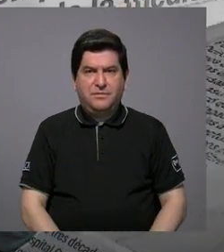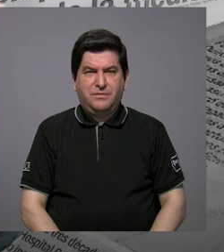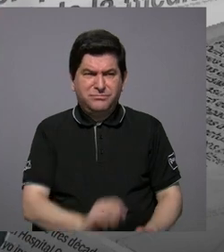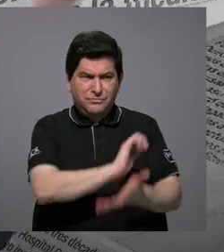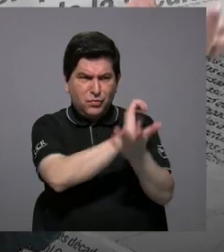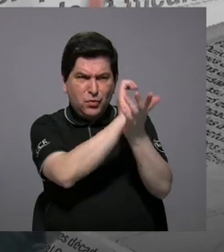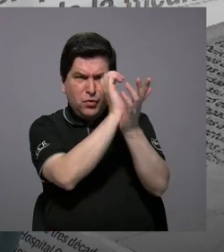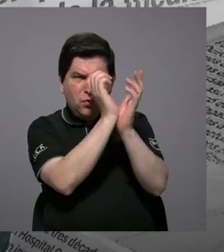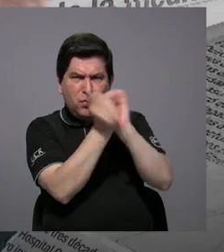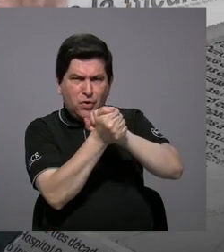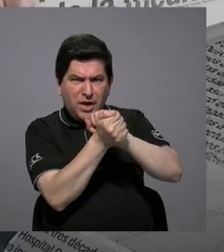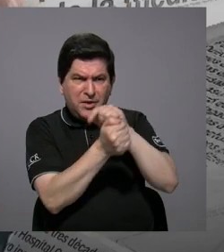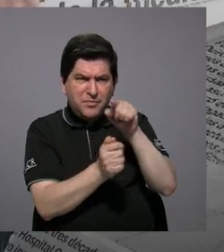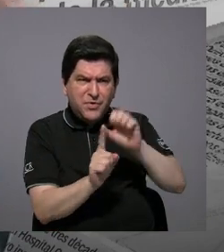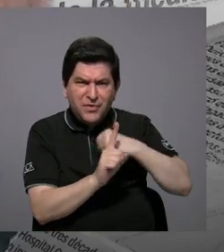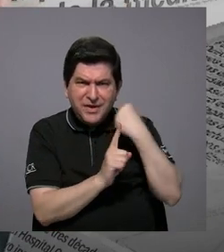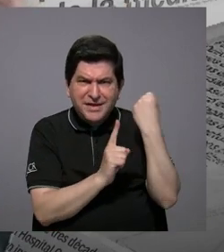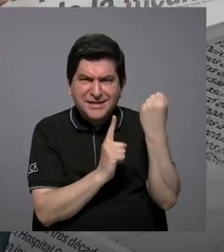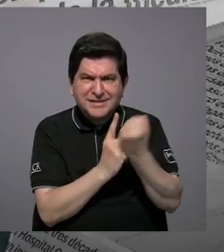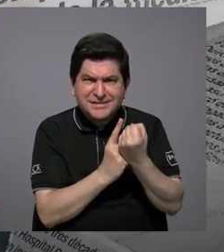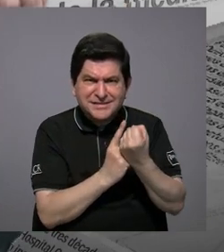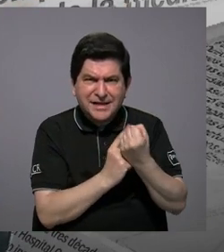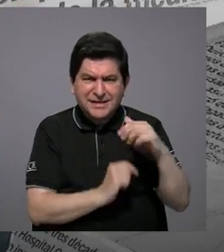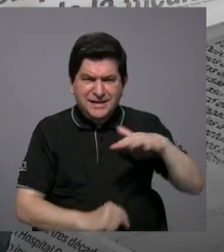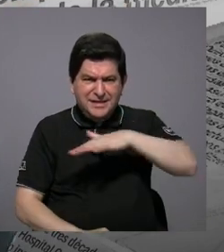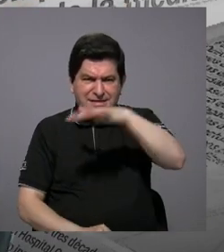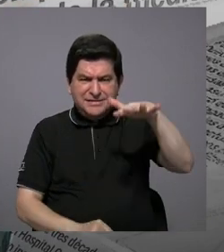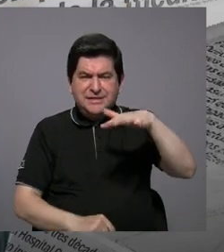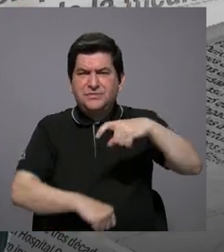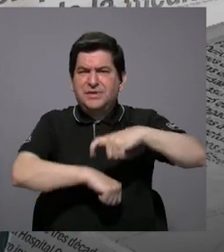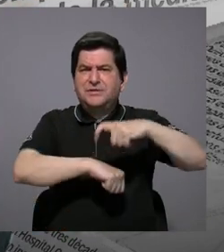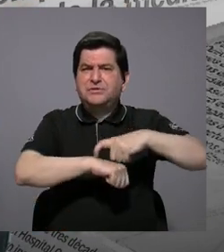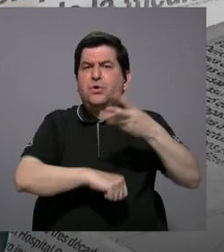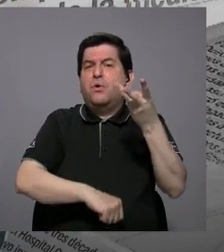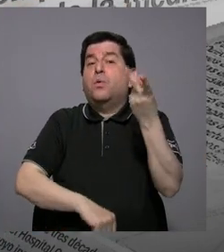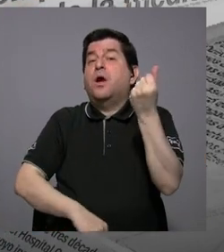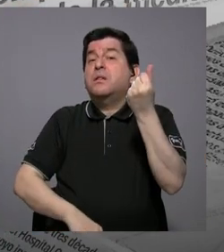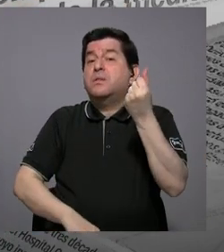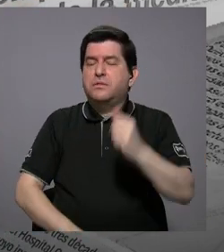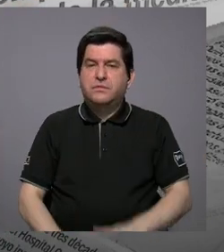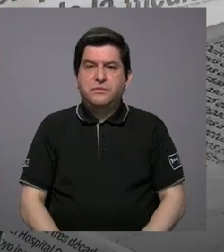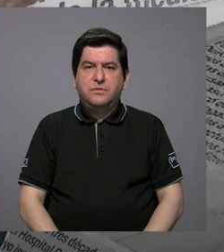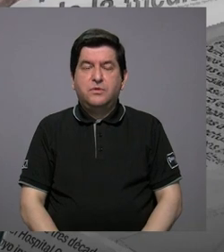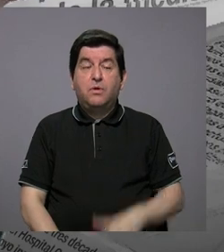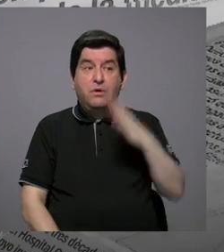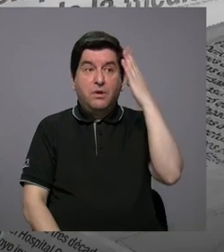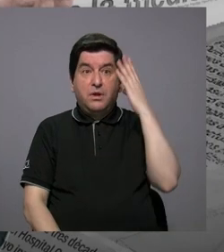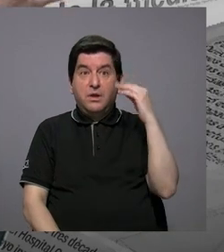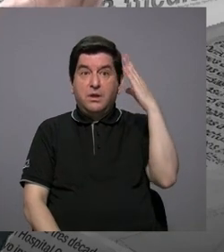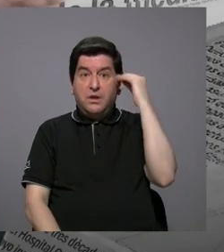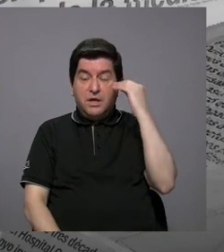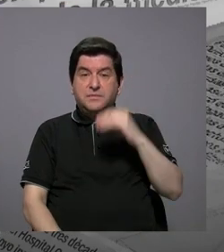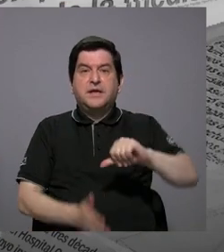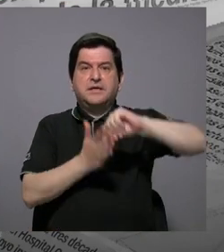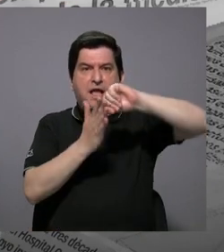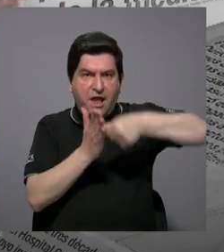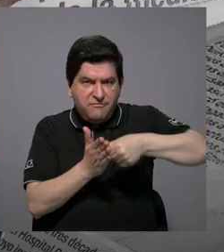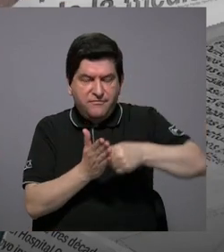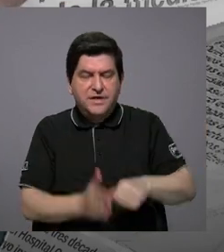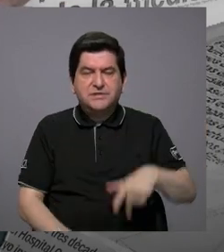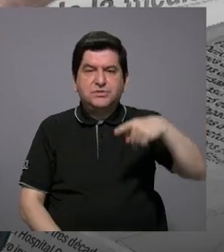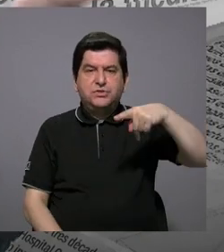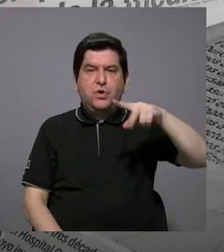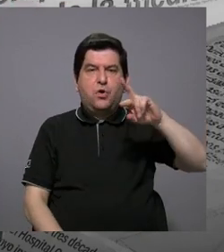habrá cambiado todo ese escenario en tanto tiempo? Y esa gran experiencia, resalto, de